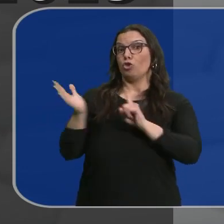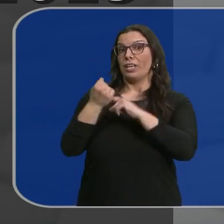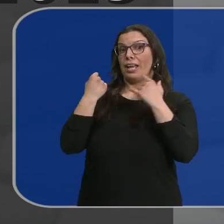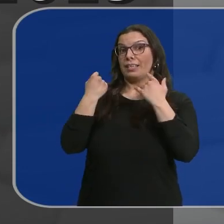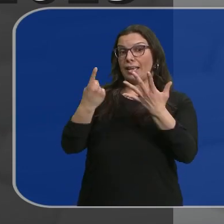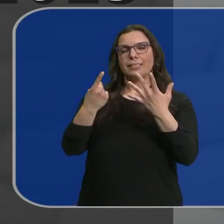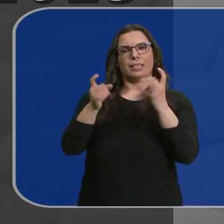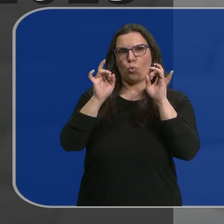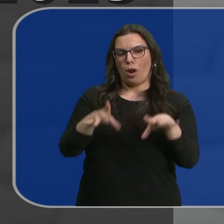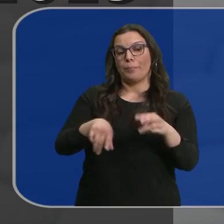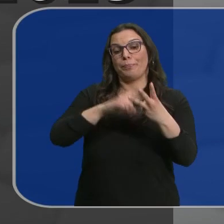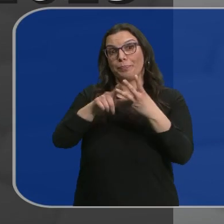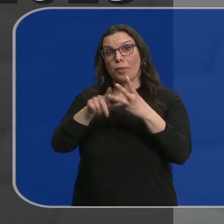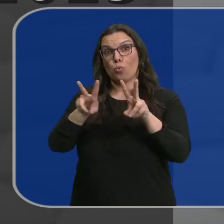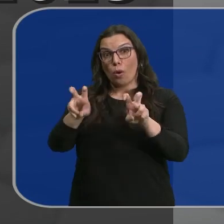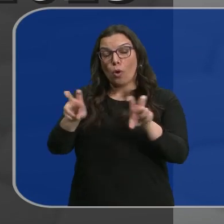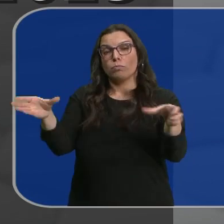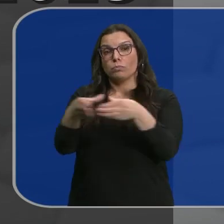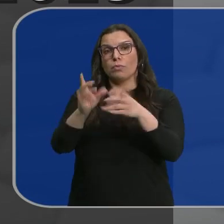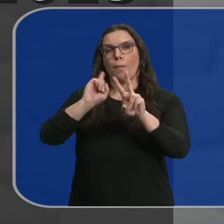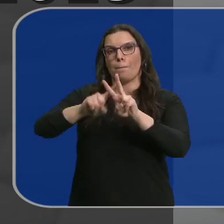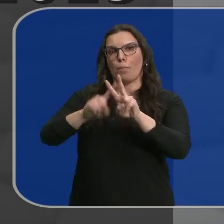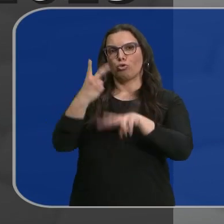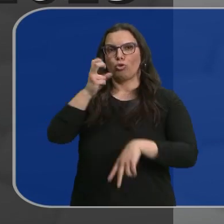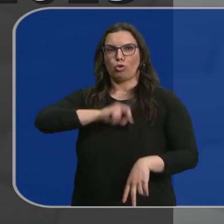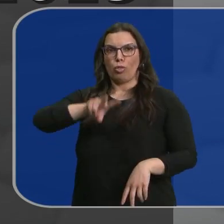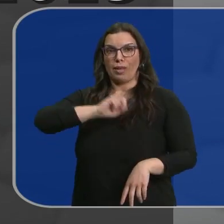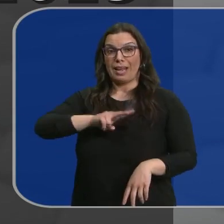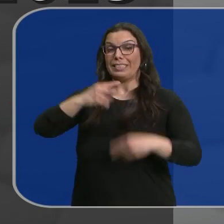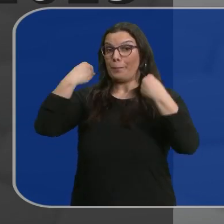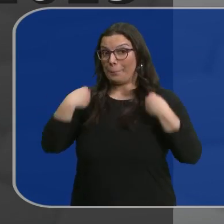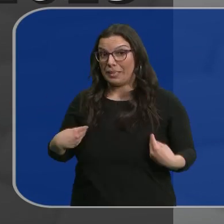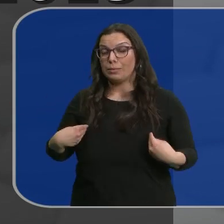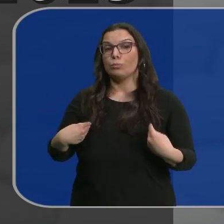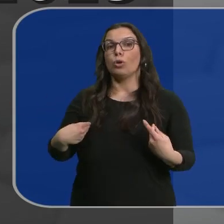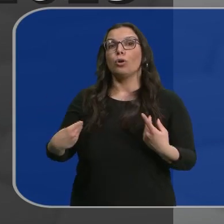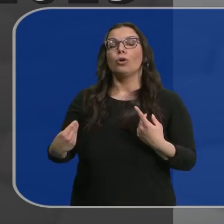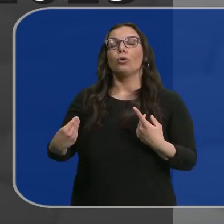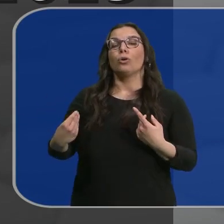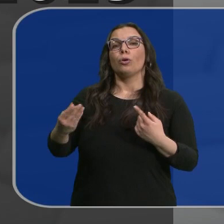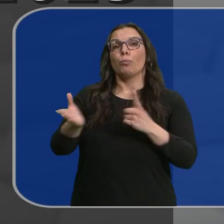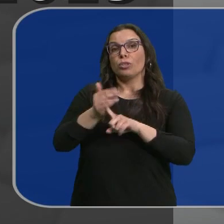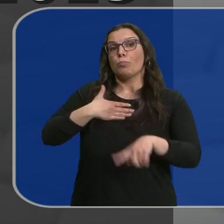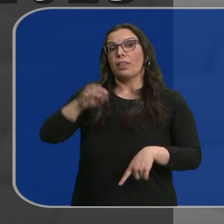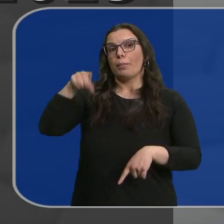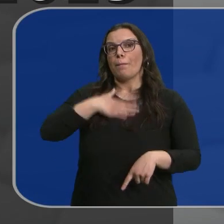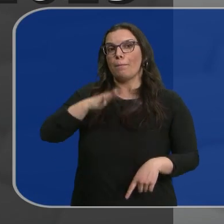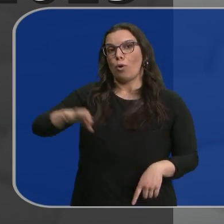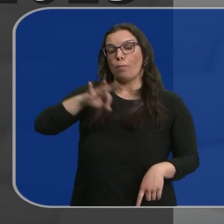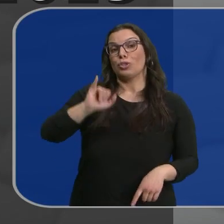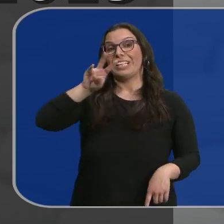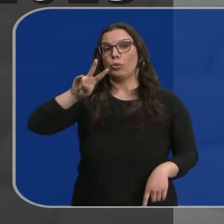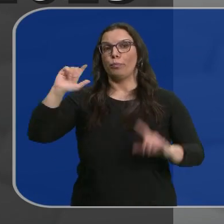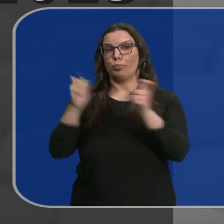2019 y Vox entraría en el Salón de Plenos con dos concejales, que son los mismos que puede conseguir Podemos. Izquierda Unida se